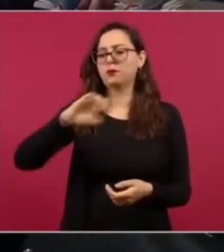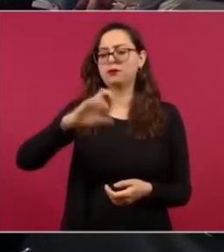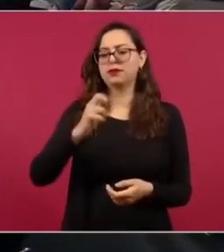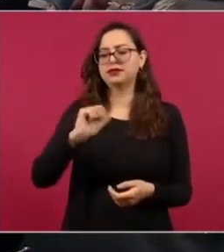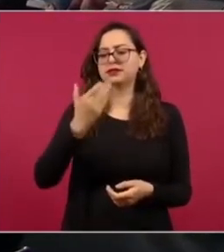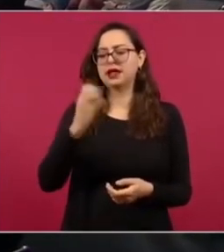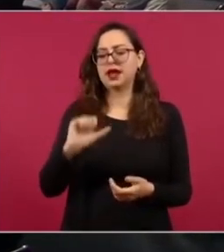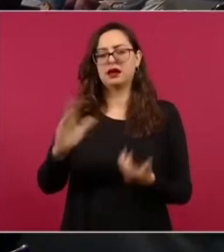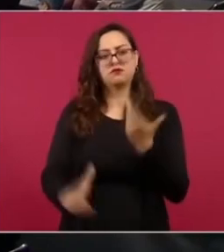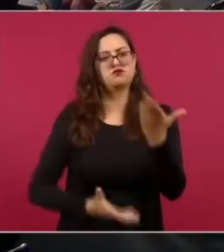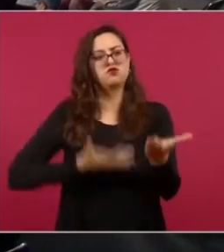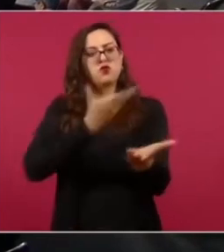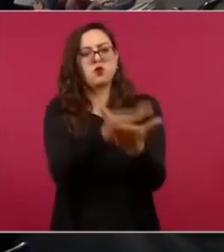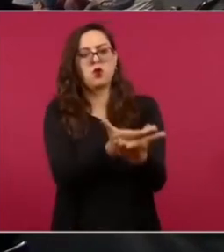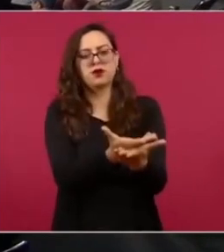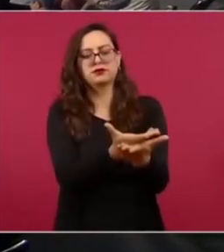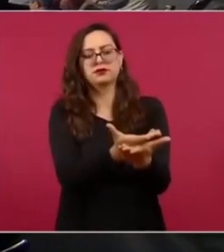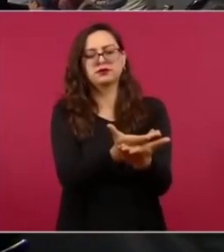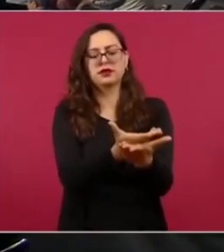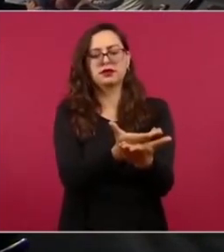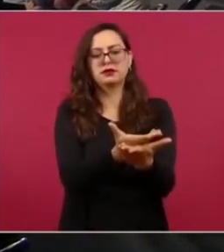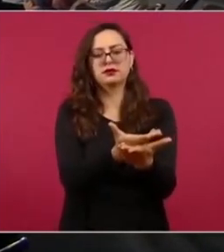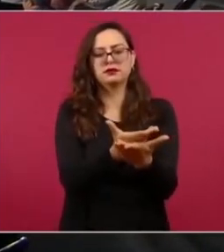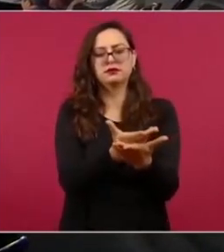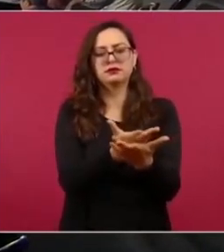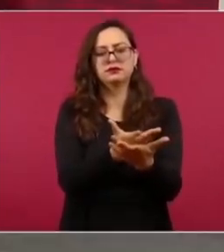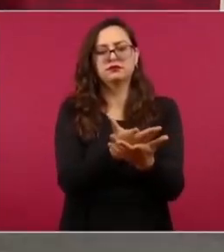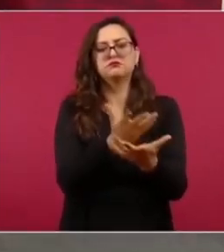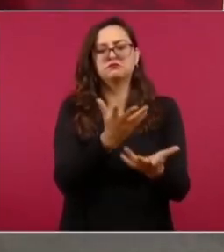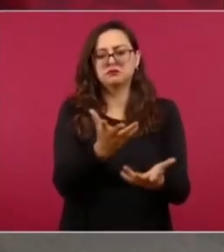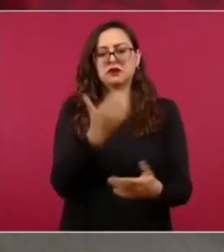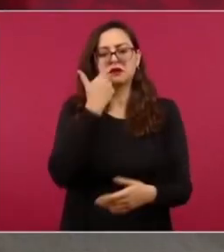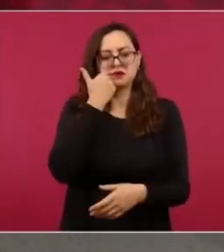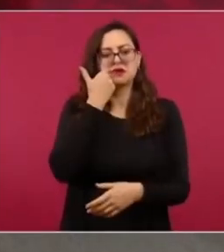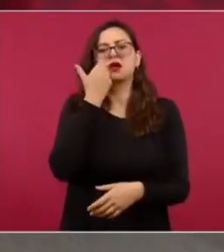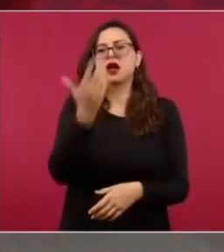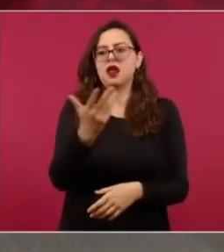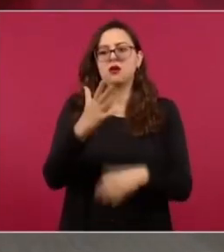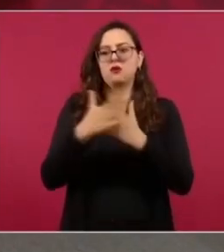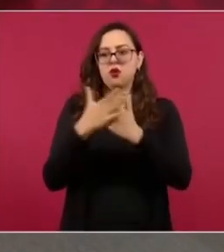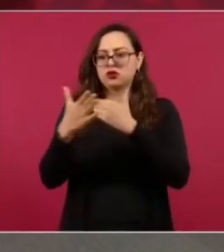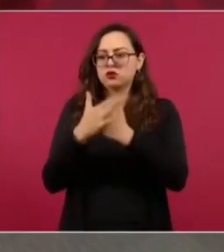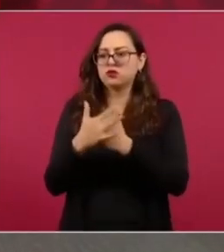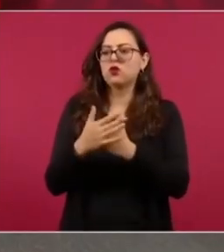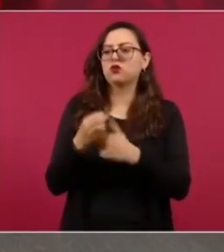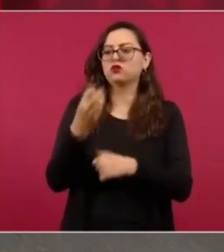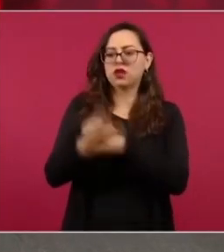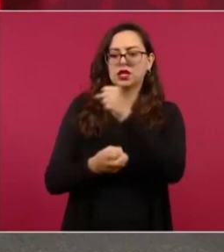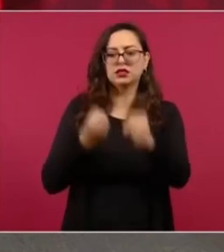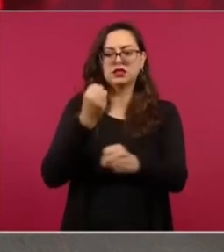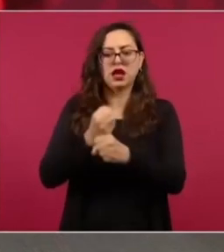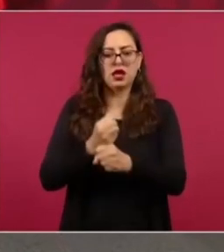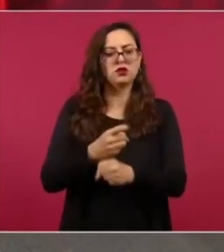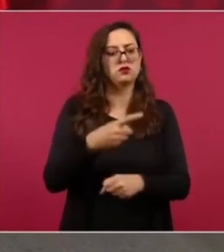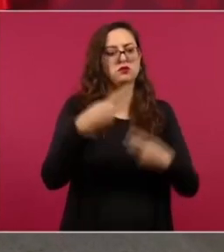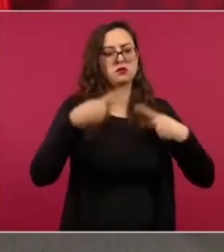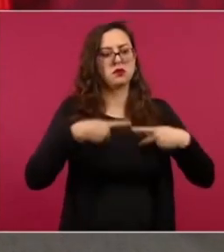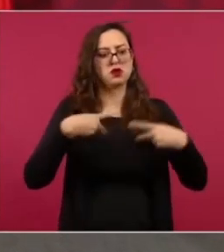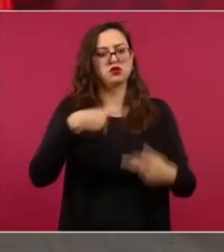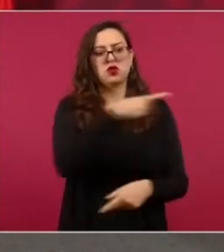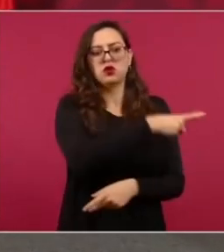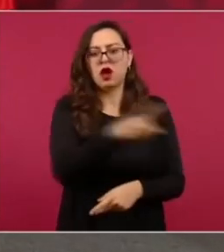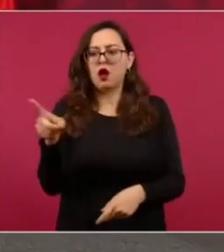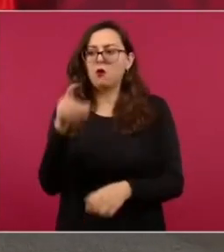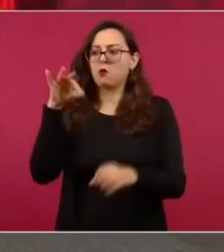someterse a la revocación del mandato eso también es